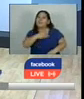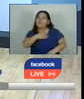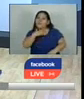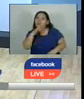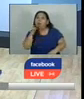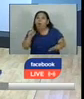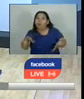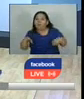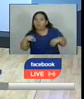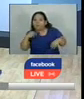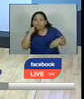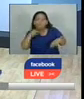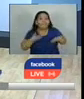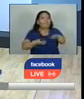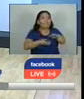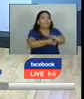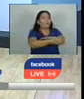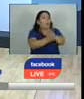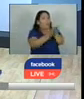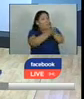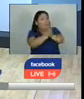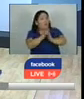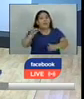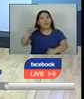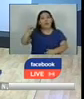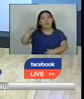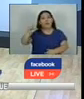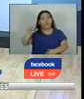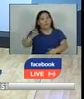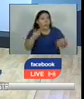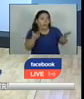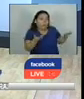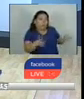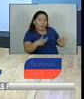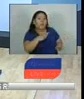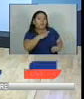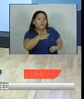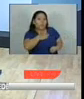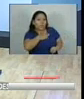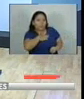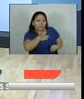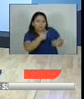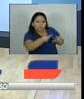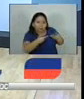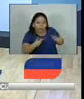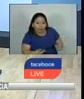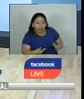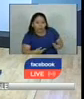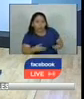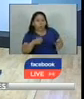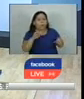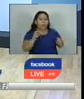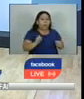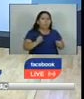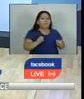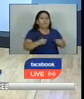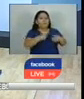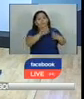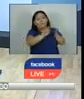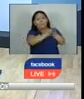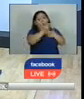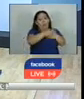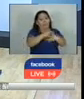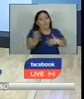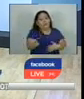poder acceder a un asilo porque si ha sido rechazado por el Parol Humanitario o por la aplicación CBP One